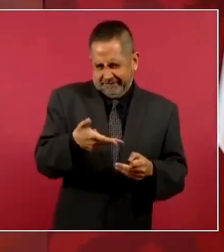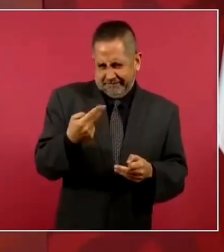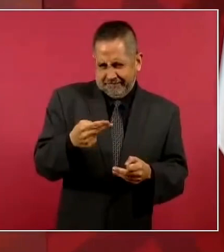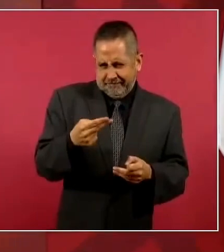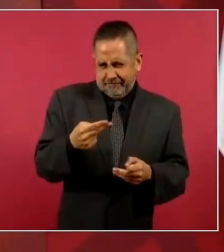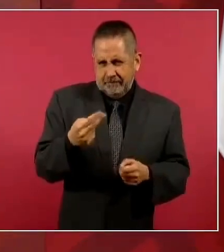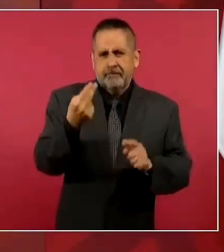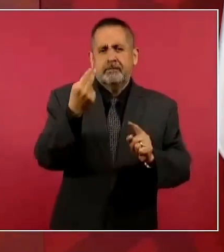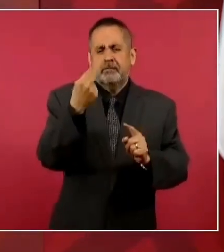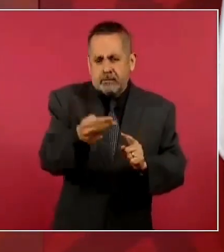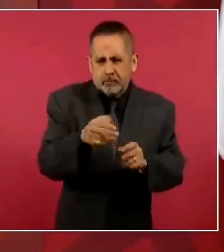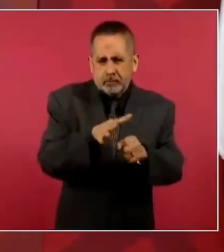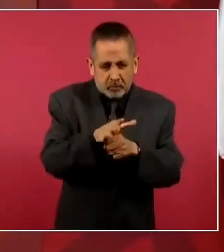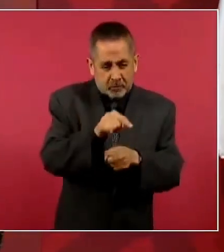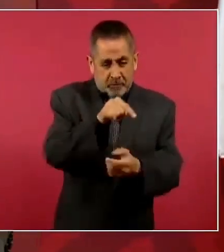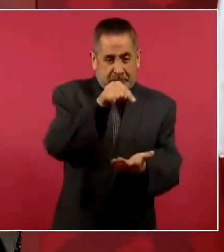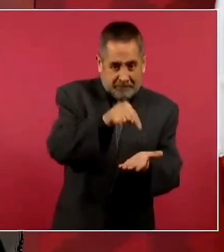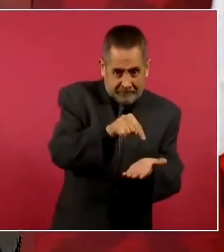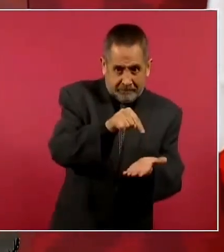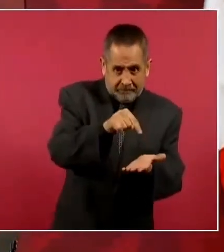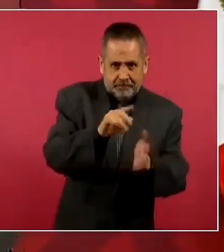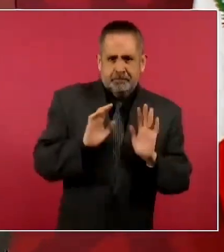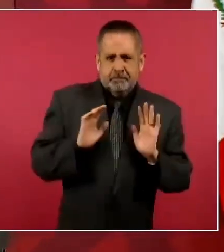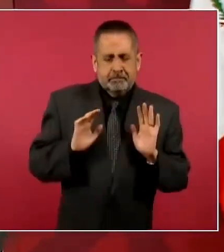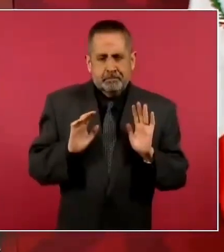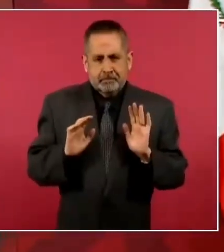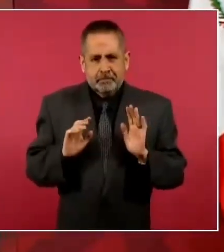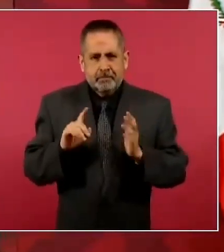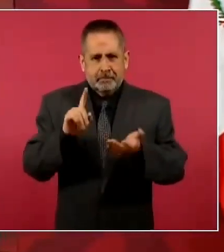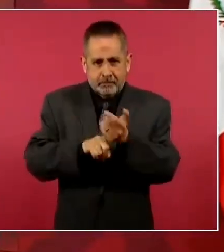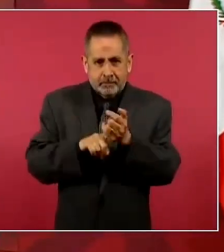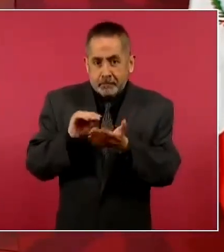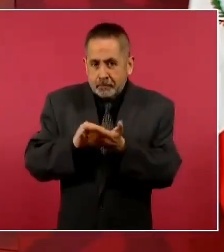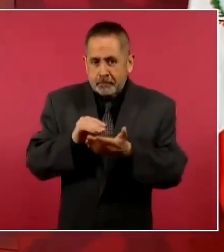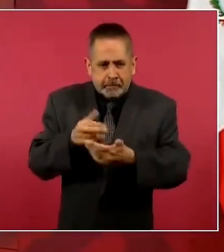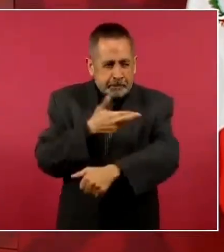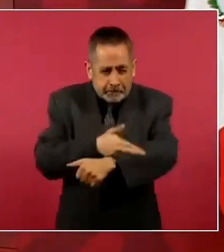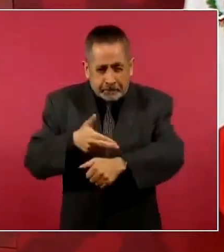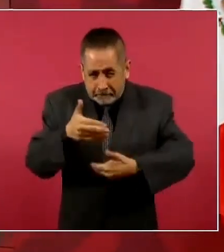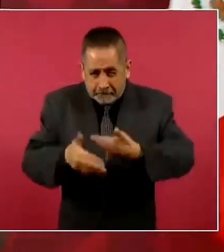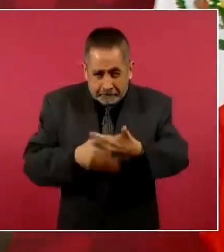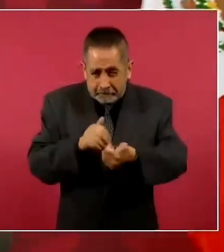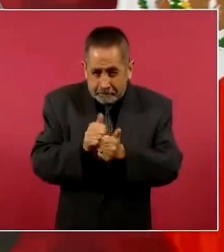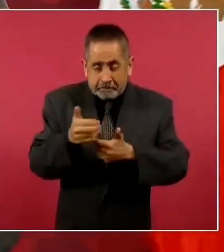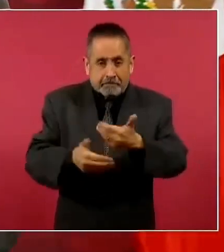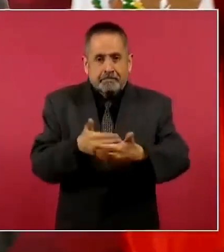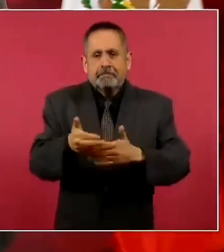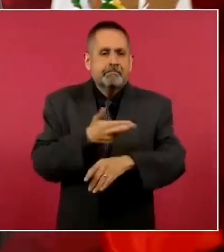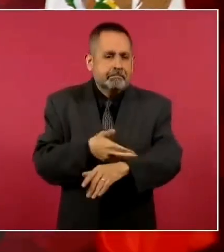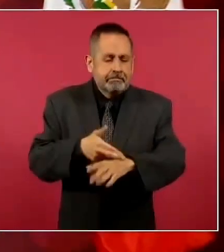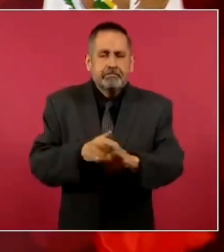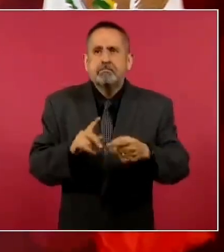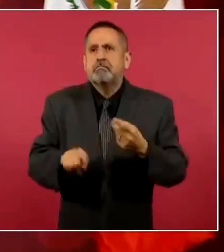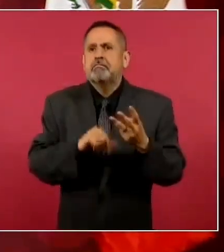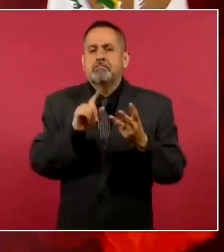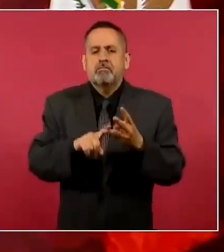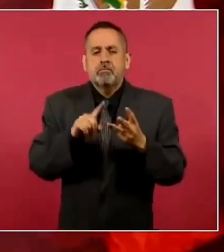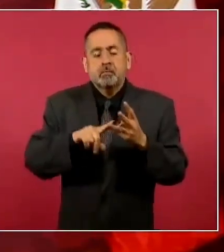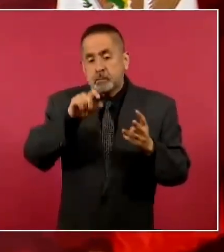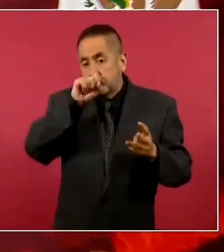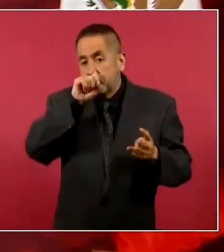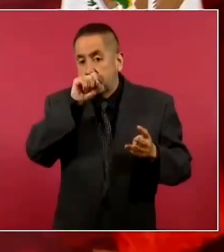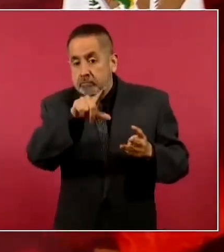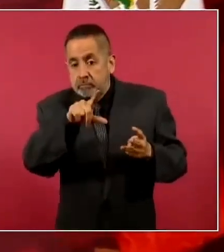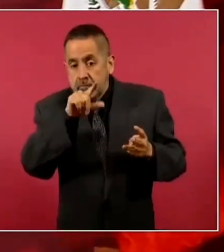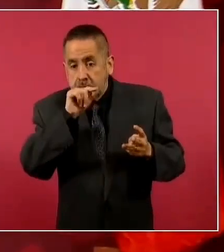No voy a mencionar el municipio, porque ese todavía está en proceso. Y otro en Jalisco